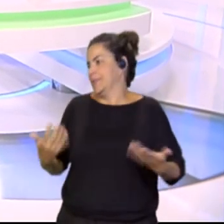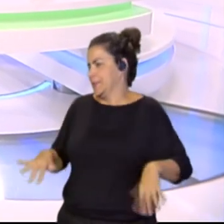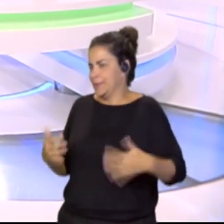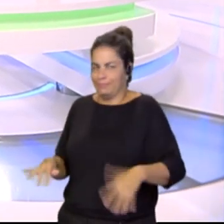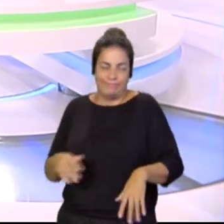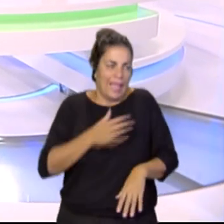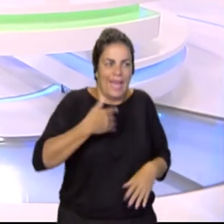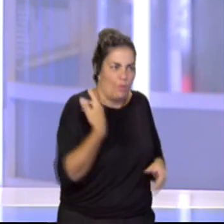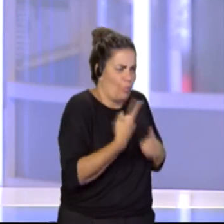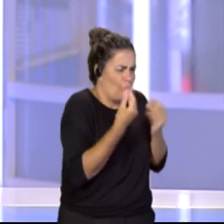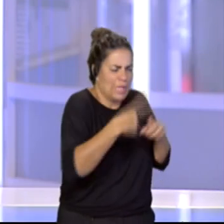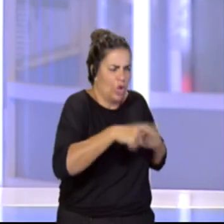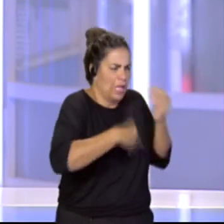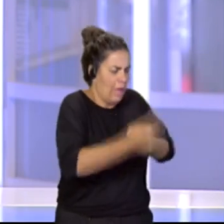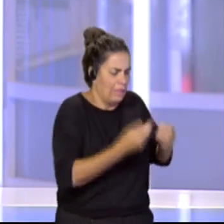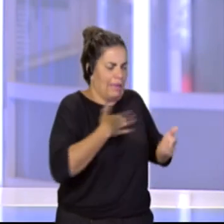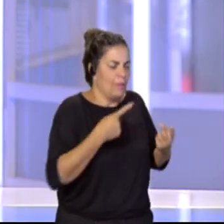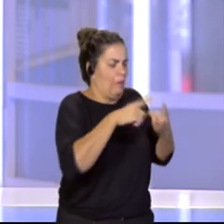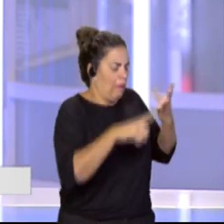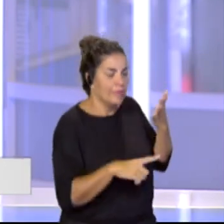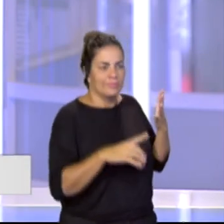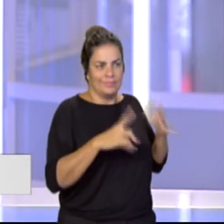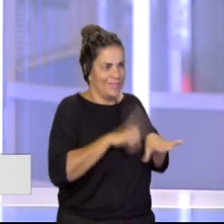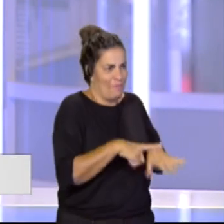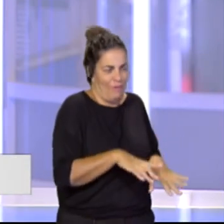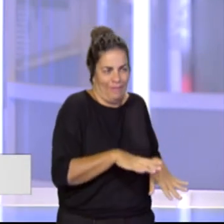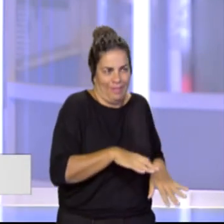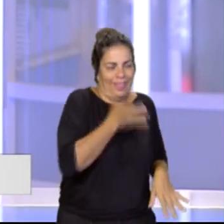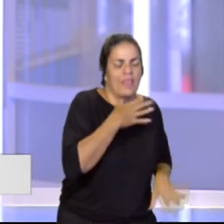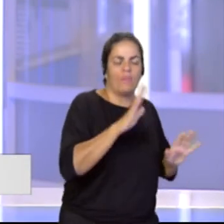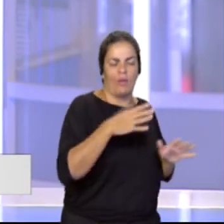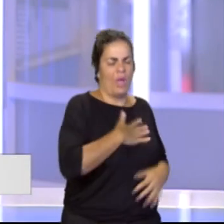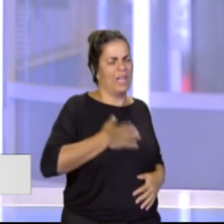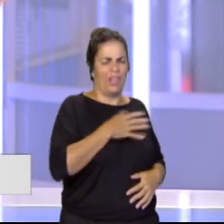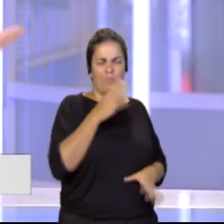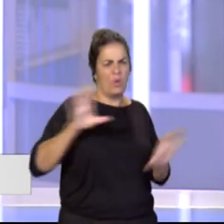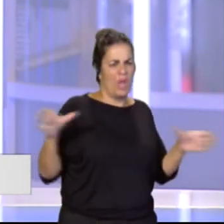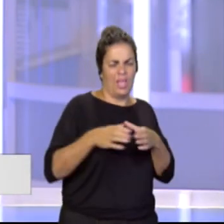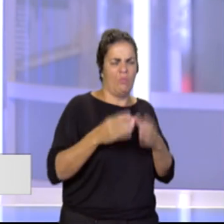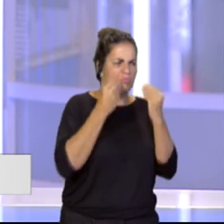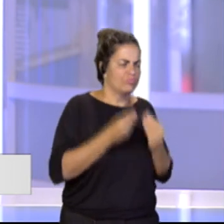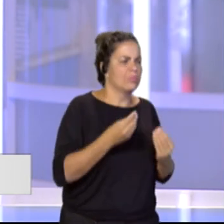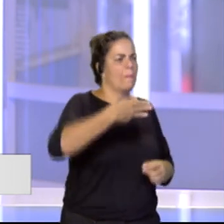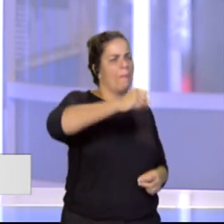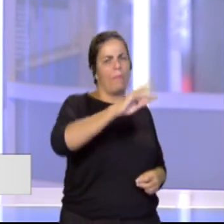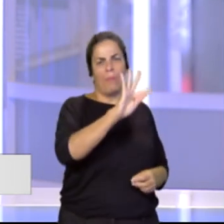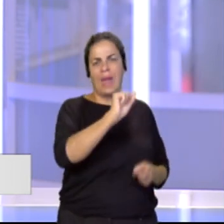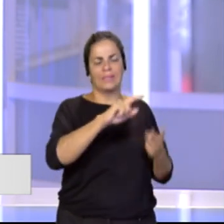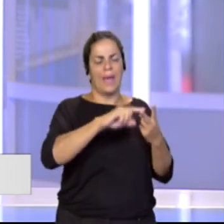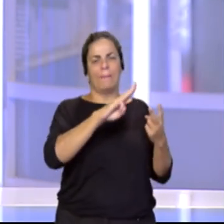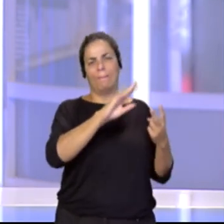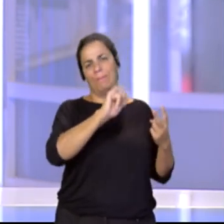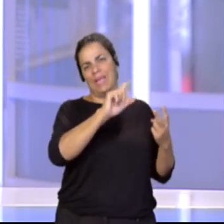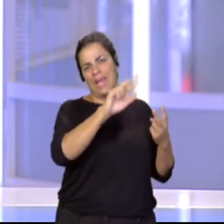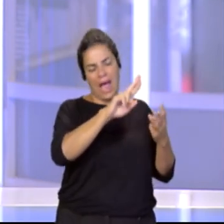hacer tanto que en realidad nos faltan horas. Pero estamos encantados con un equipo detrás. Pues Marta o Pilar Rumeo o